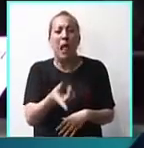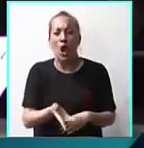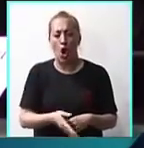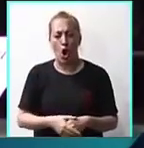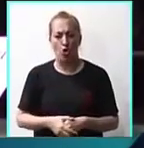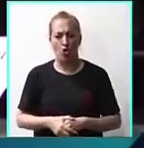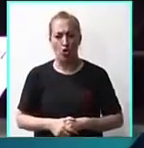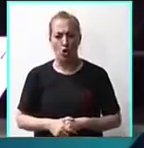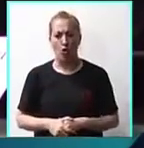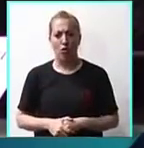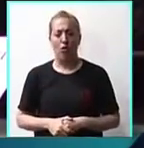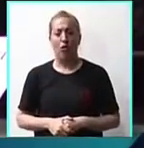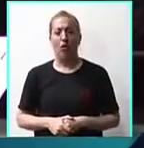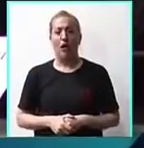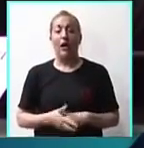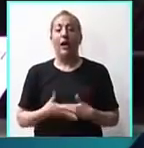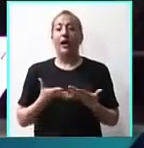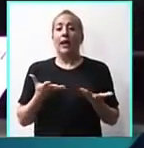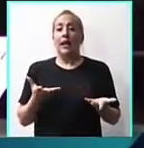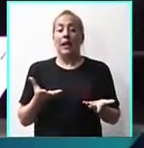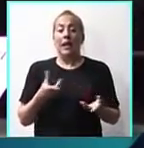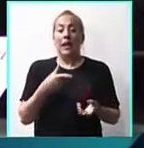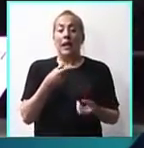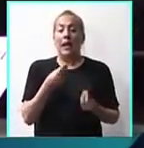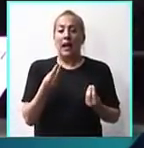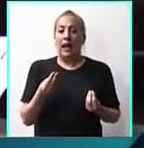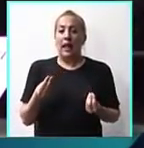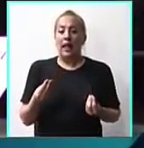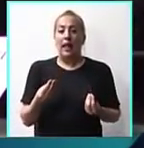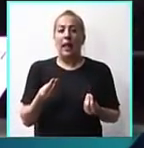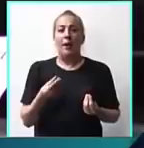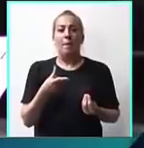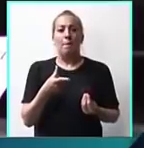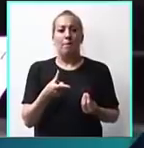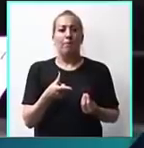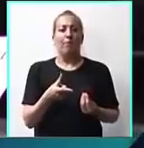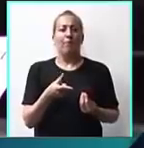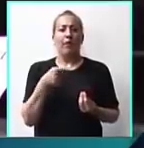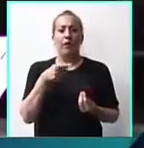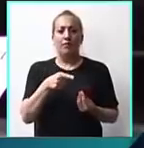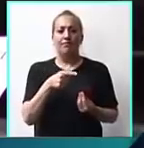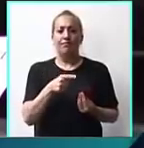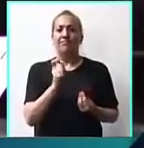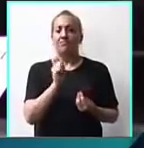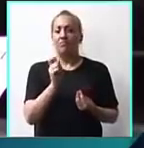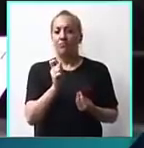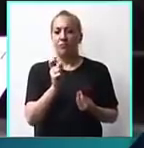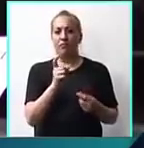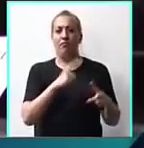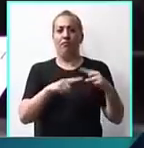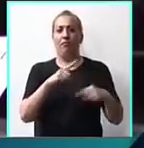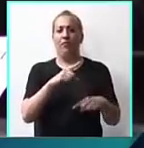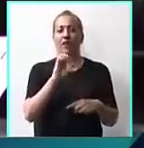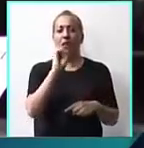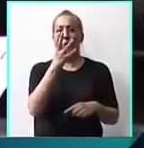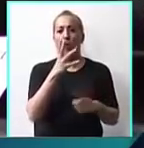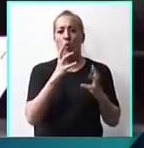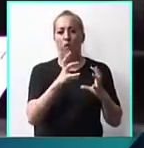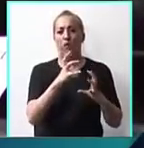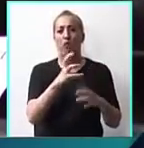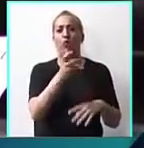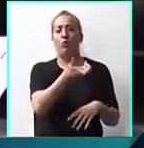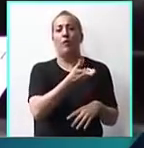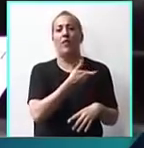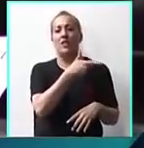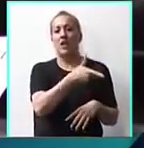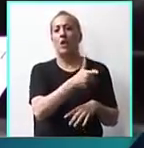que aquellos que dirigen los clubes de fútbol nos vengan a decir que son ellos los que